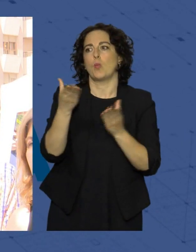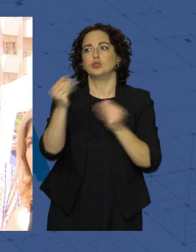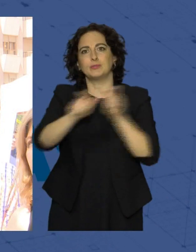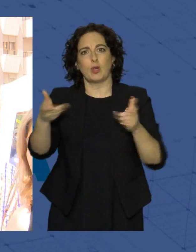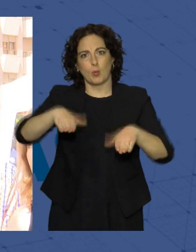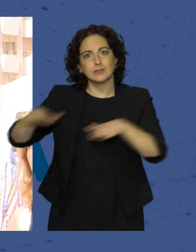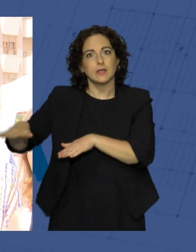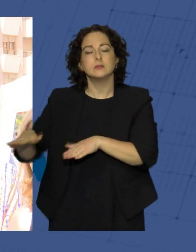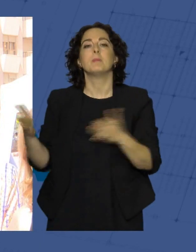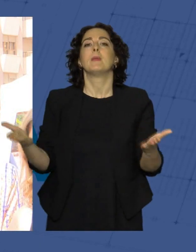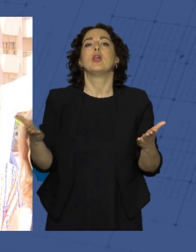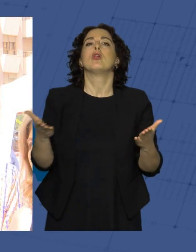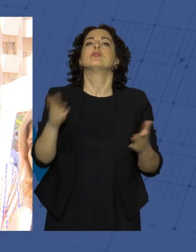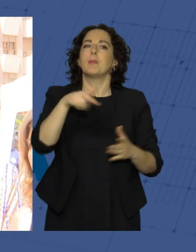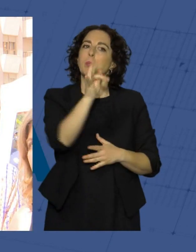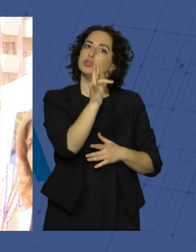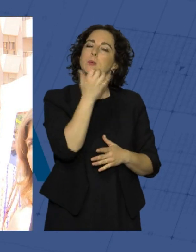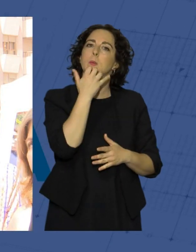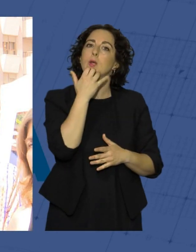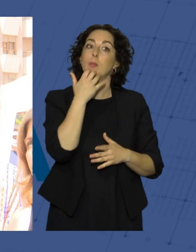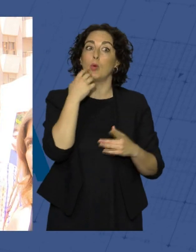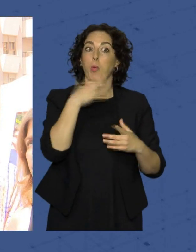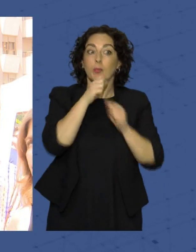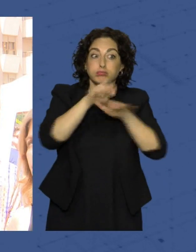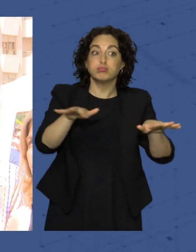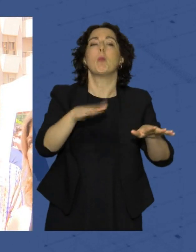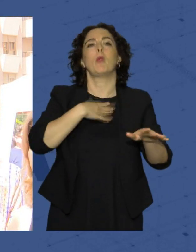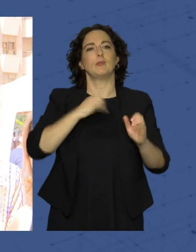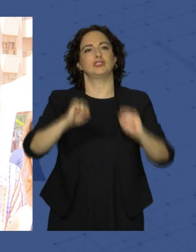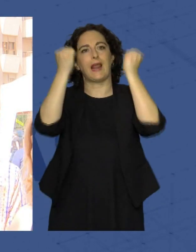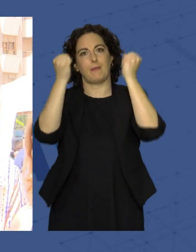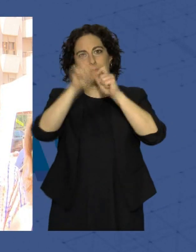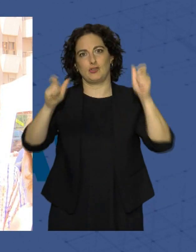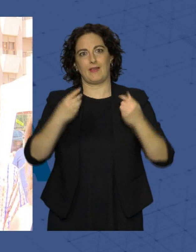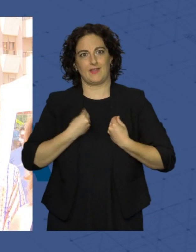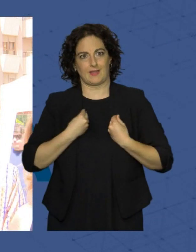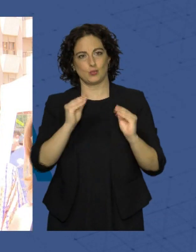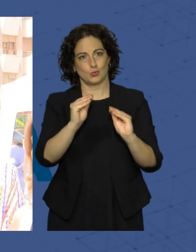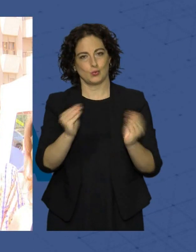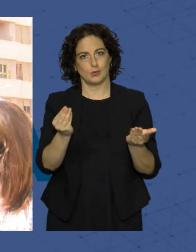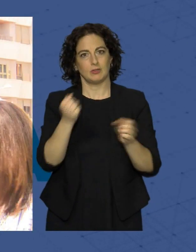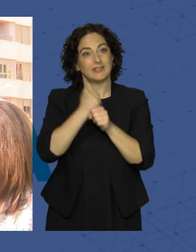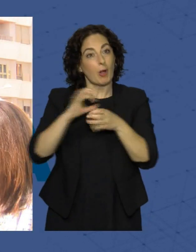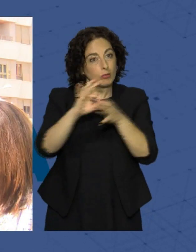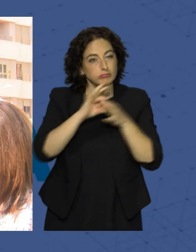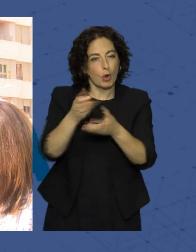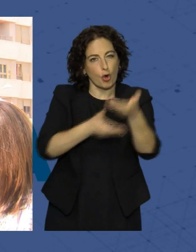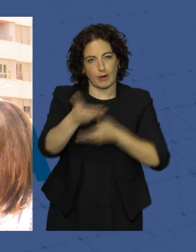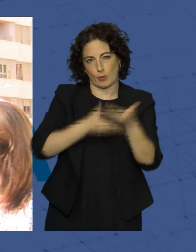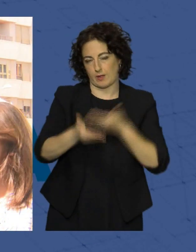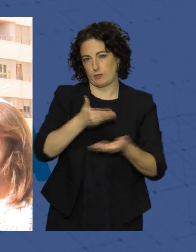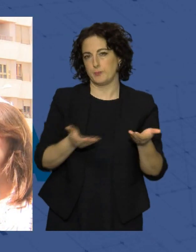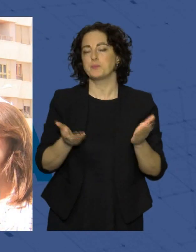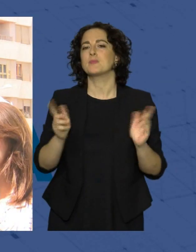que venderlo también en positivo por la cantidad de vidas que podemos salvar si trabajamos de forma coordinada. La importancia